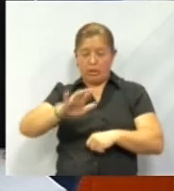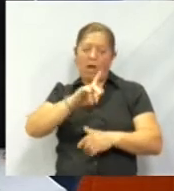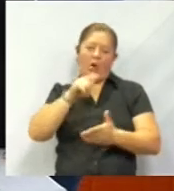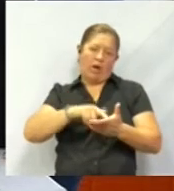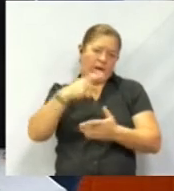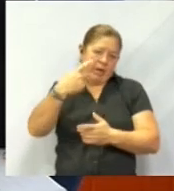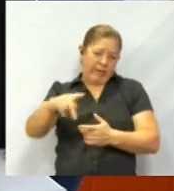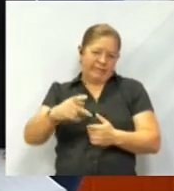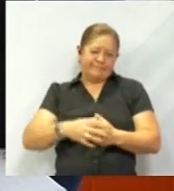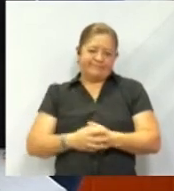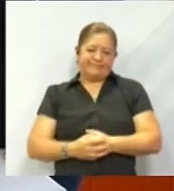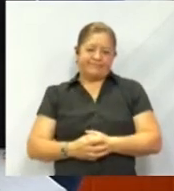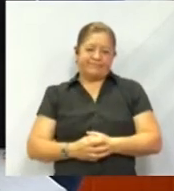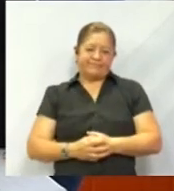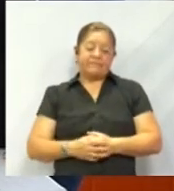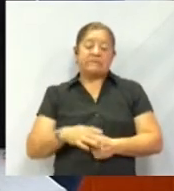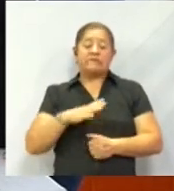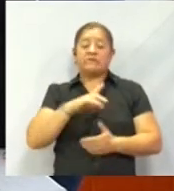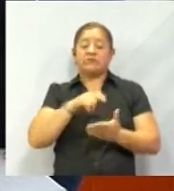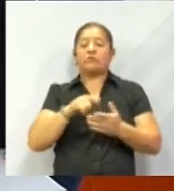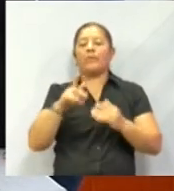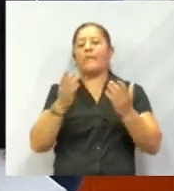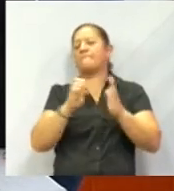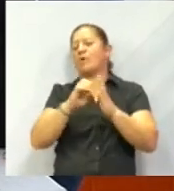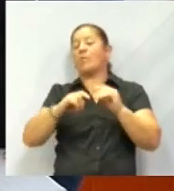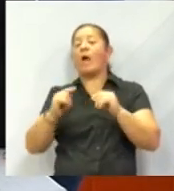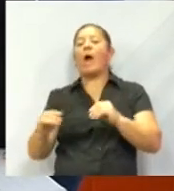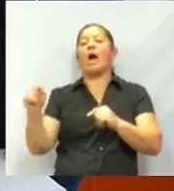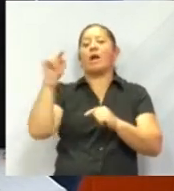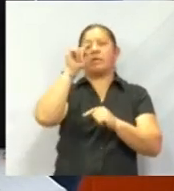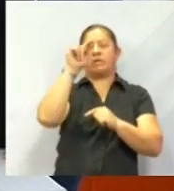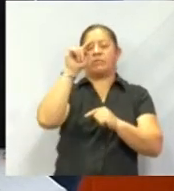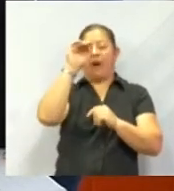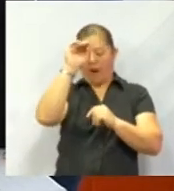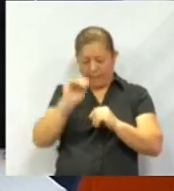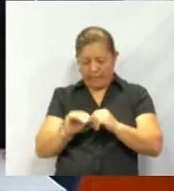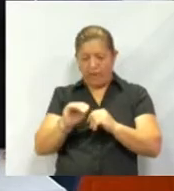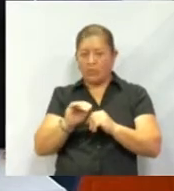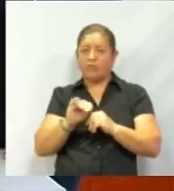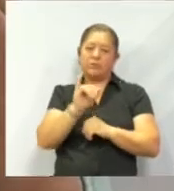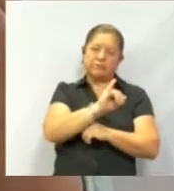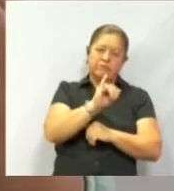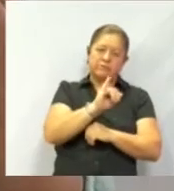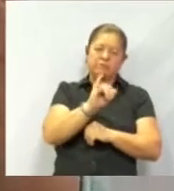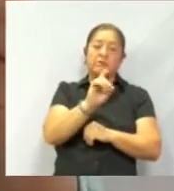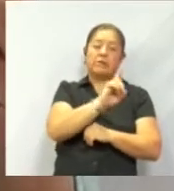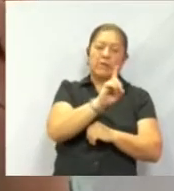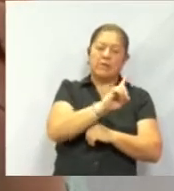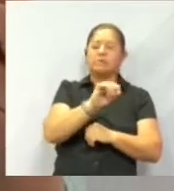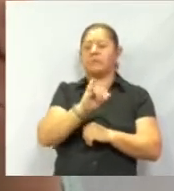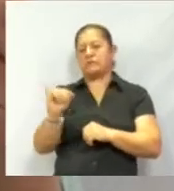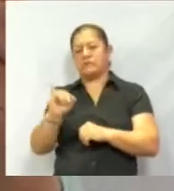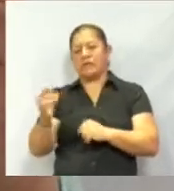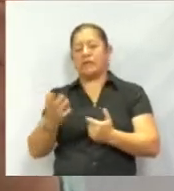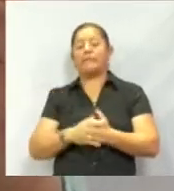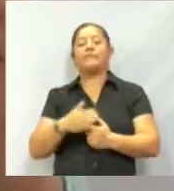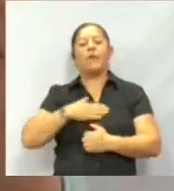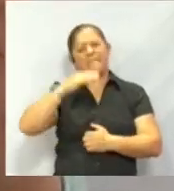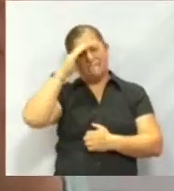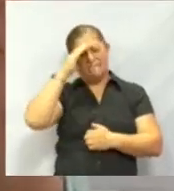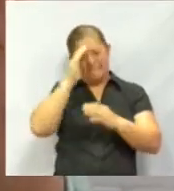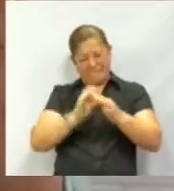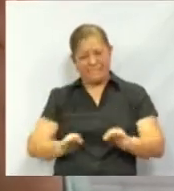corresponde, ubicándolos como arriba, abajo, izquierda, derecha. Me parece importante